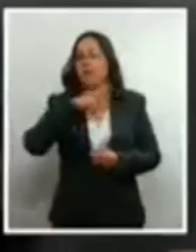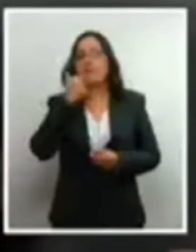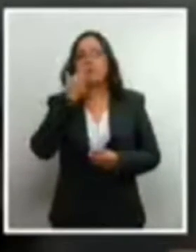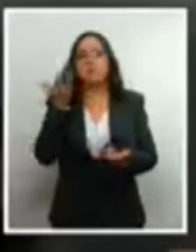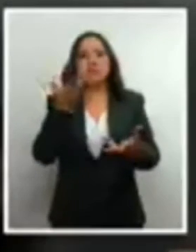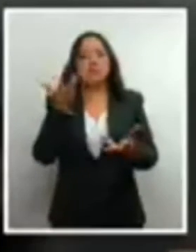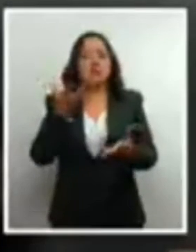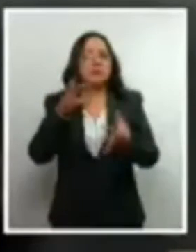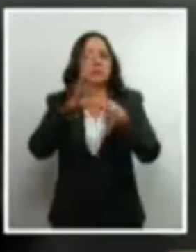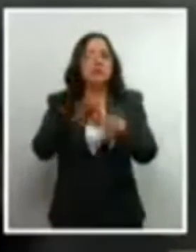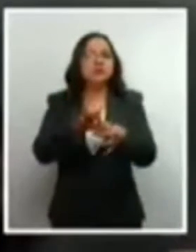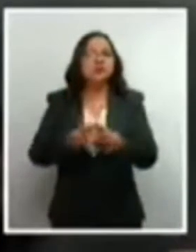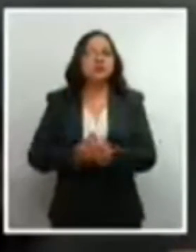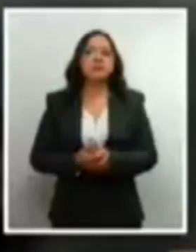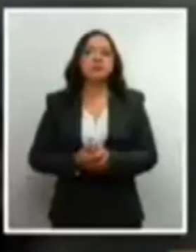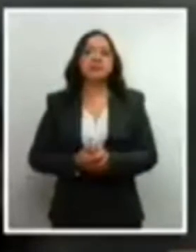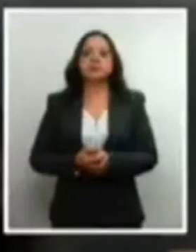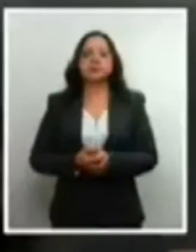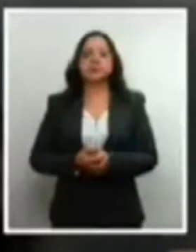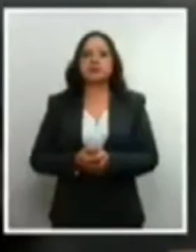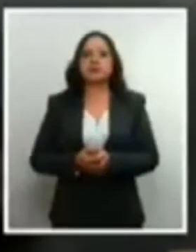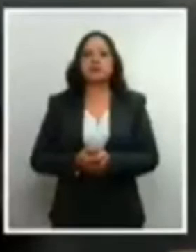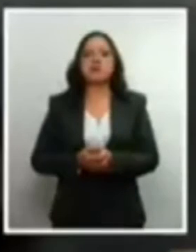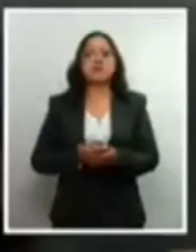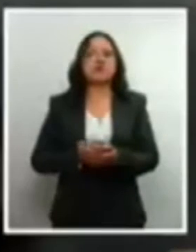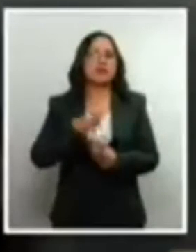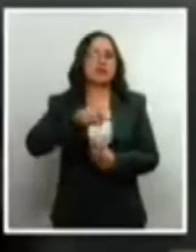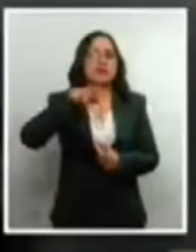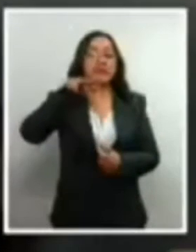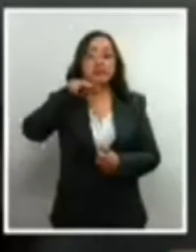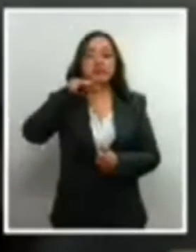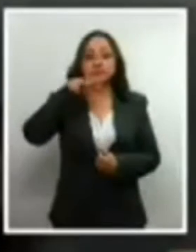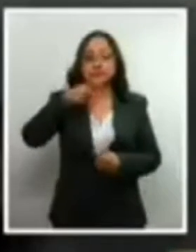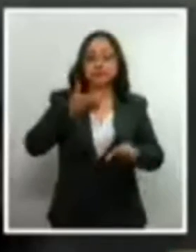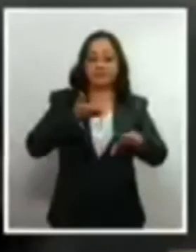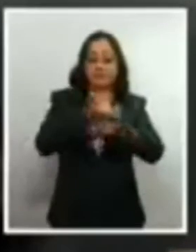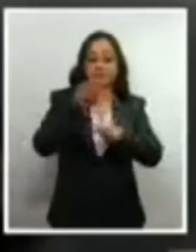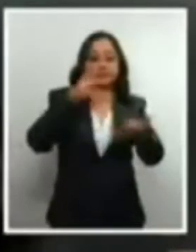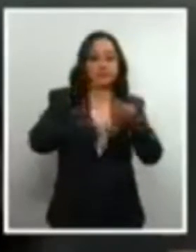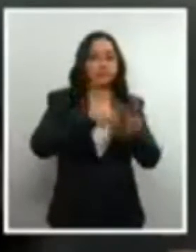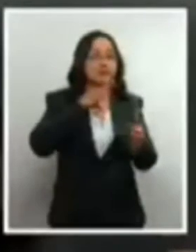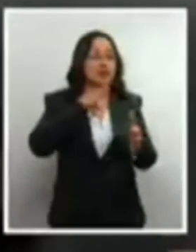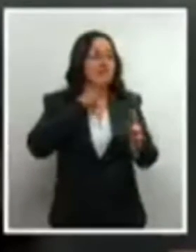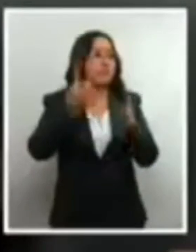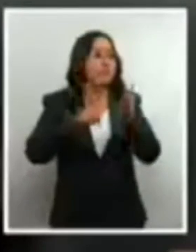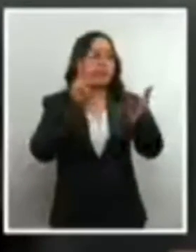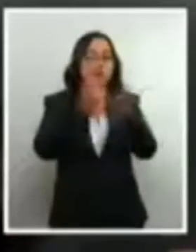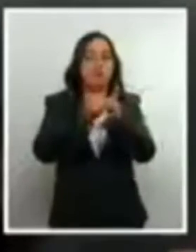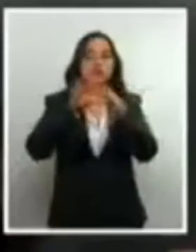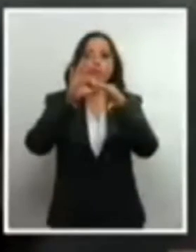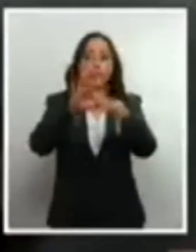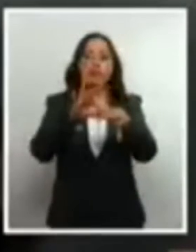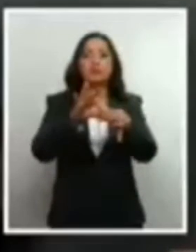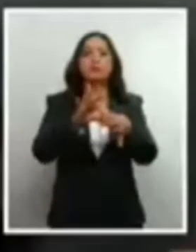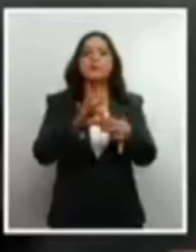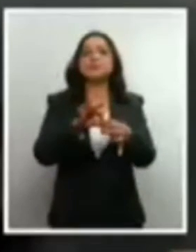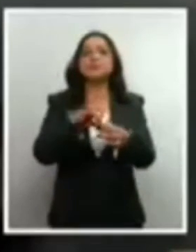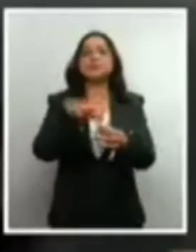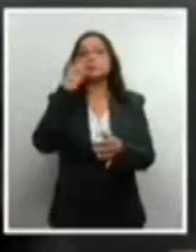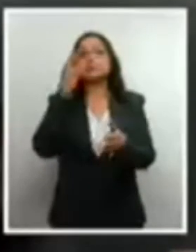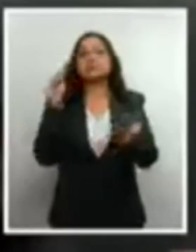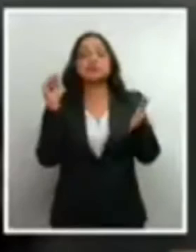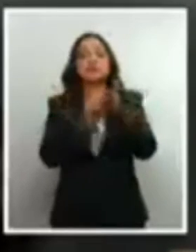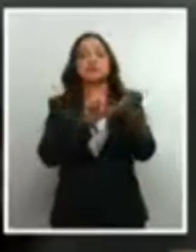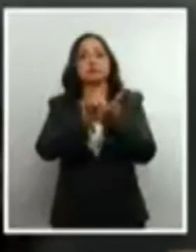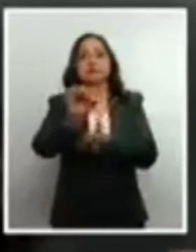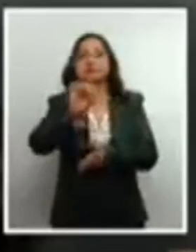aquí se dijo, el grupo de los 18 estados con legislaciones menos permisivas con el aborto y que han incluido el derecho a la